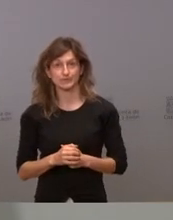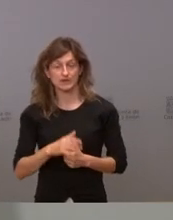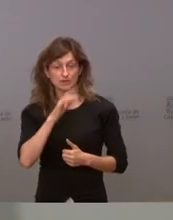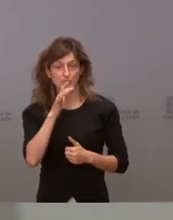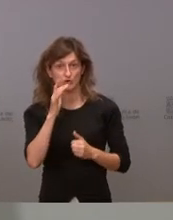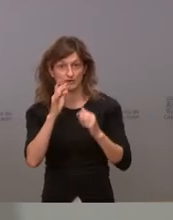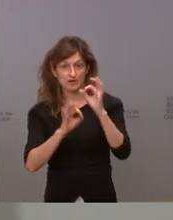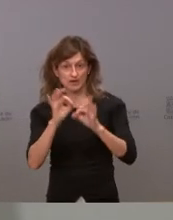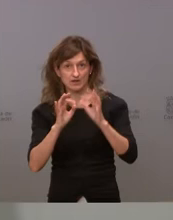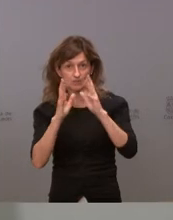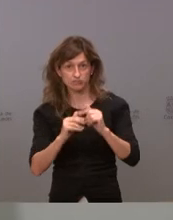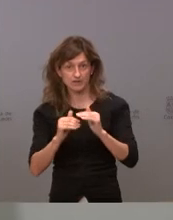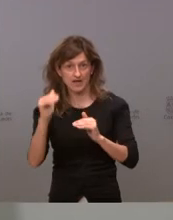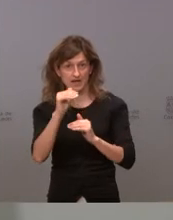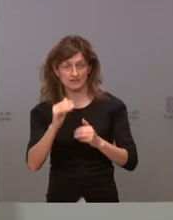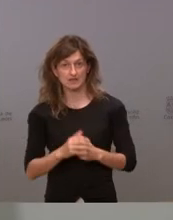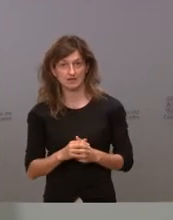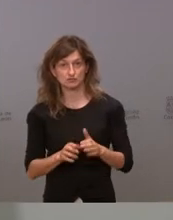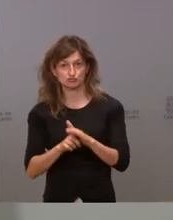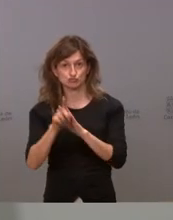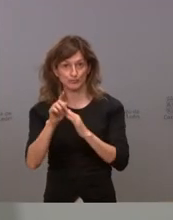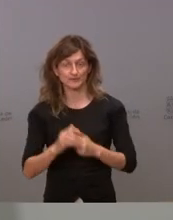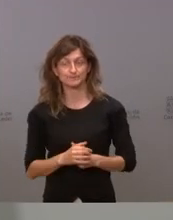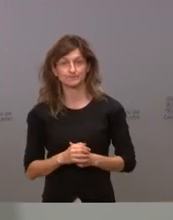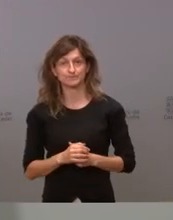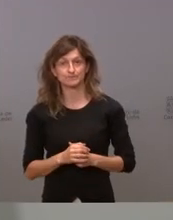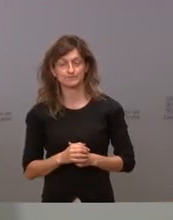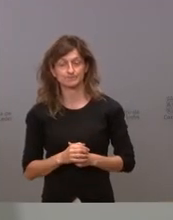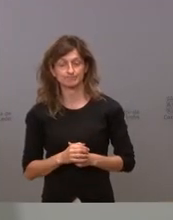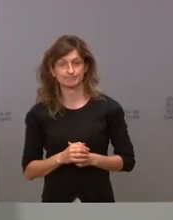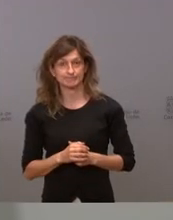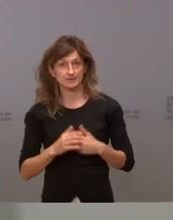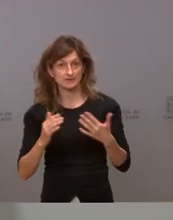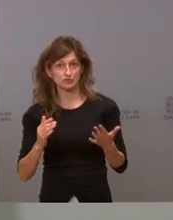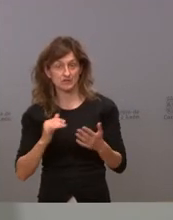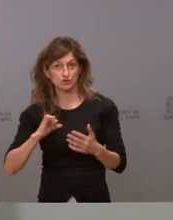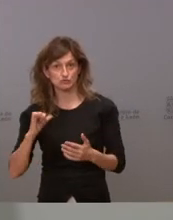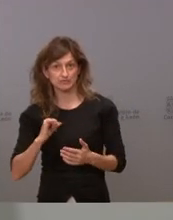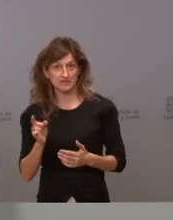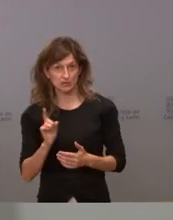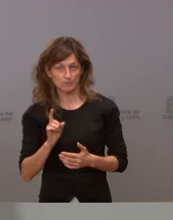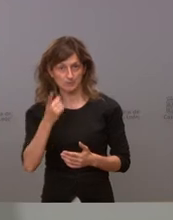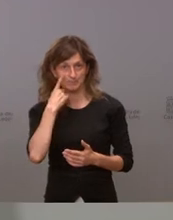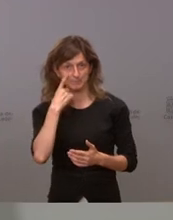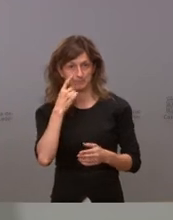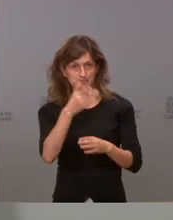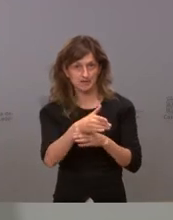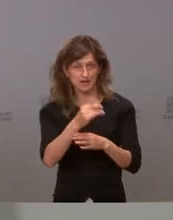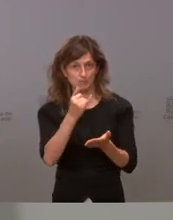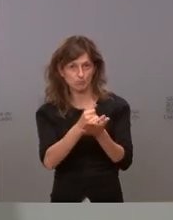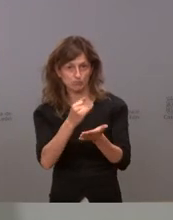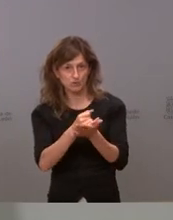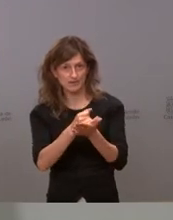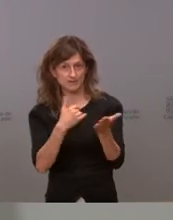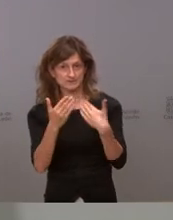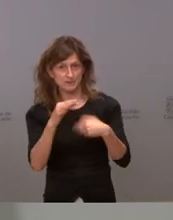incidencia es muy alta está subiendo y estos enfermos no van al hospital pero si van a realizarse las pruebas si